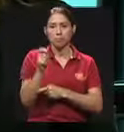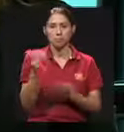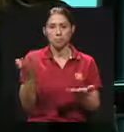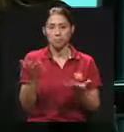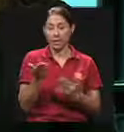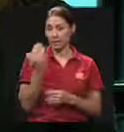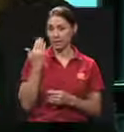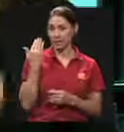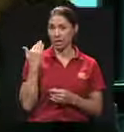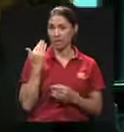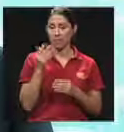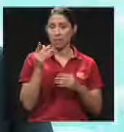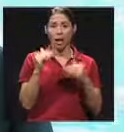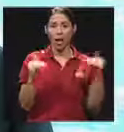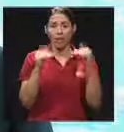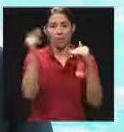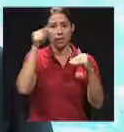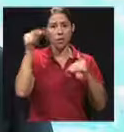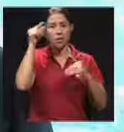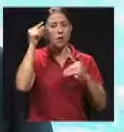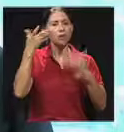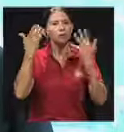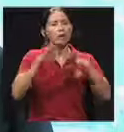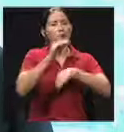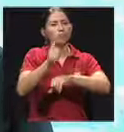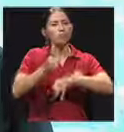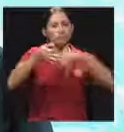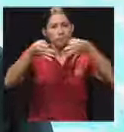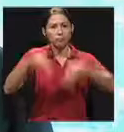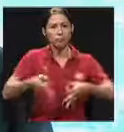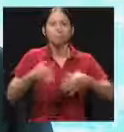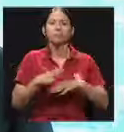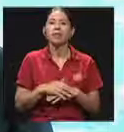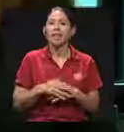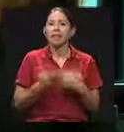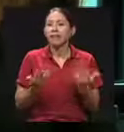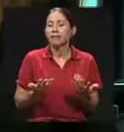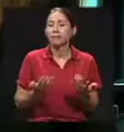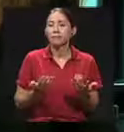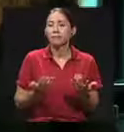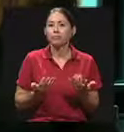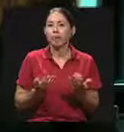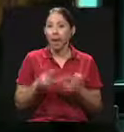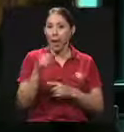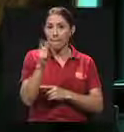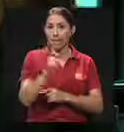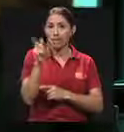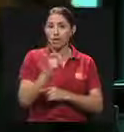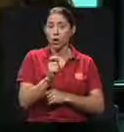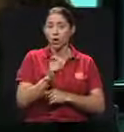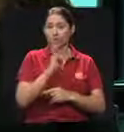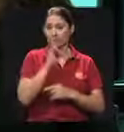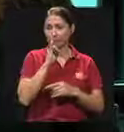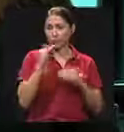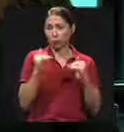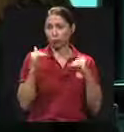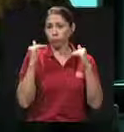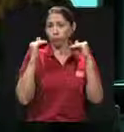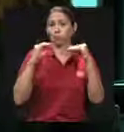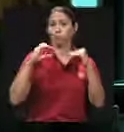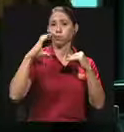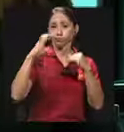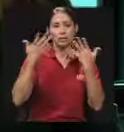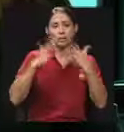Recientemente, como medida a nivel estatal, se definió cortar, ¿verdad?, con las pensiones de lujo. Correcto.